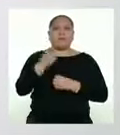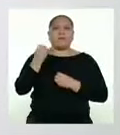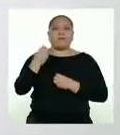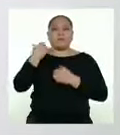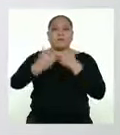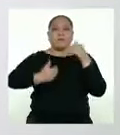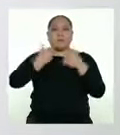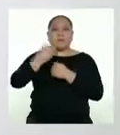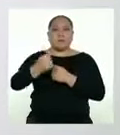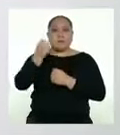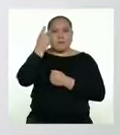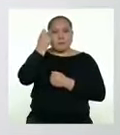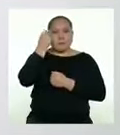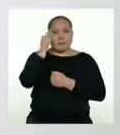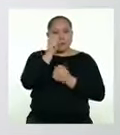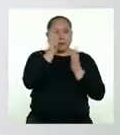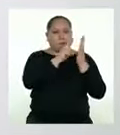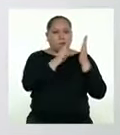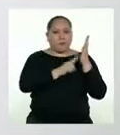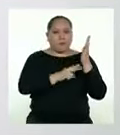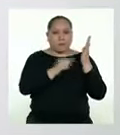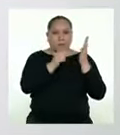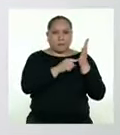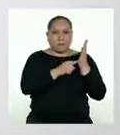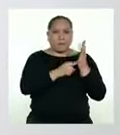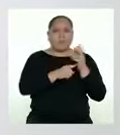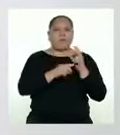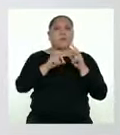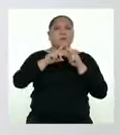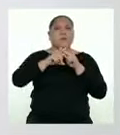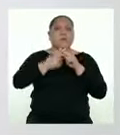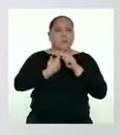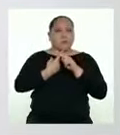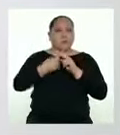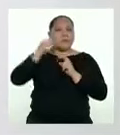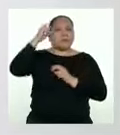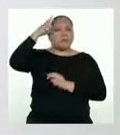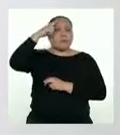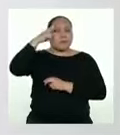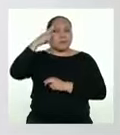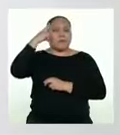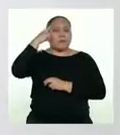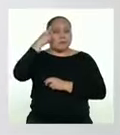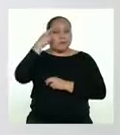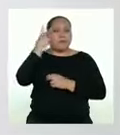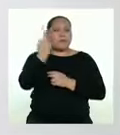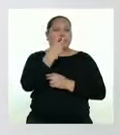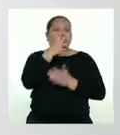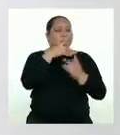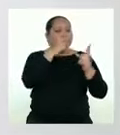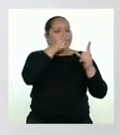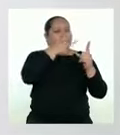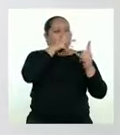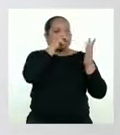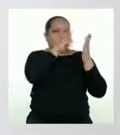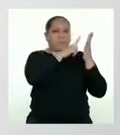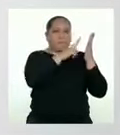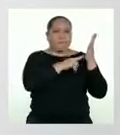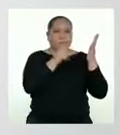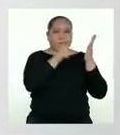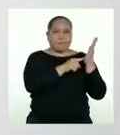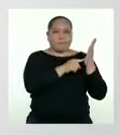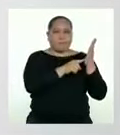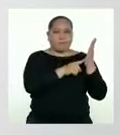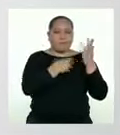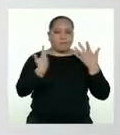proceso de comprensión implica la reflexión y evaluación de lo que leemos. Tenemos que relacionar lo leído